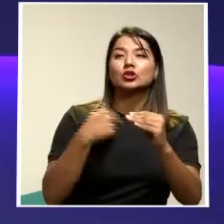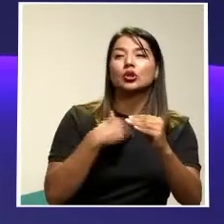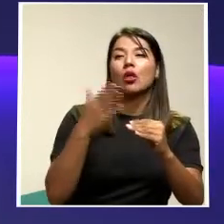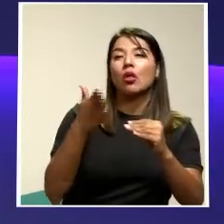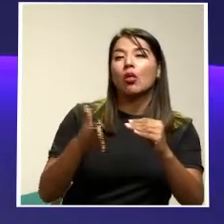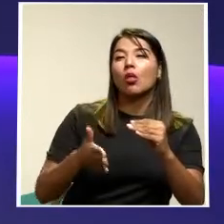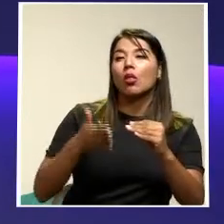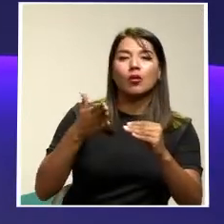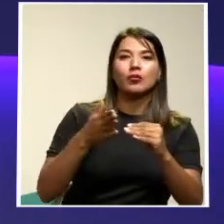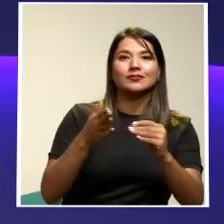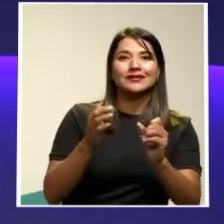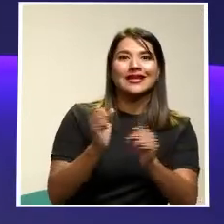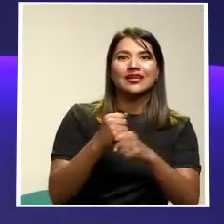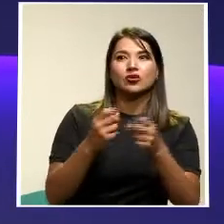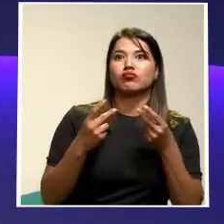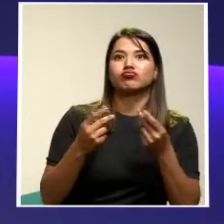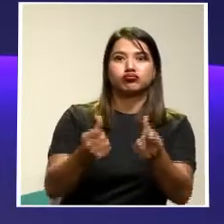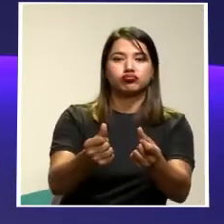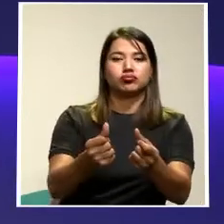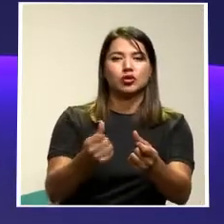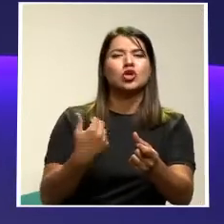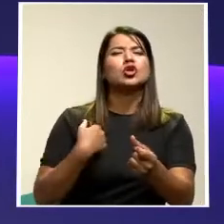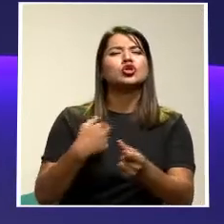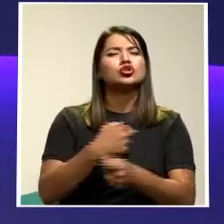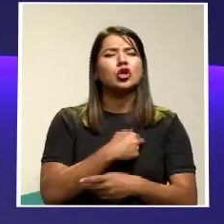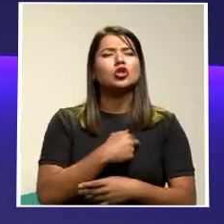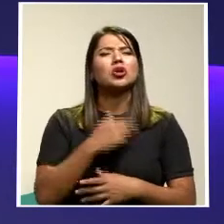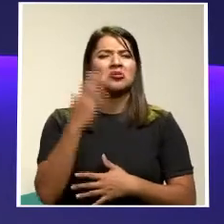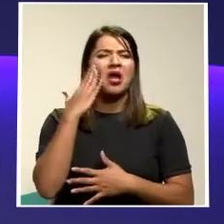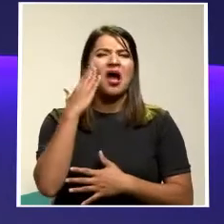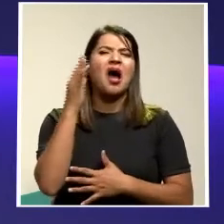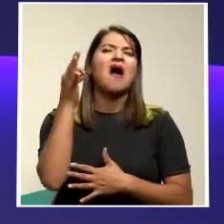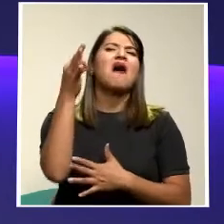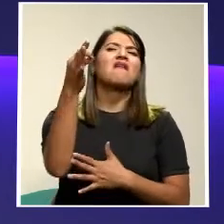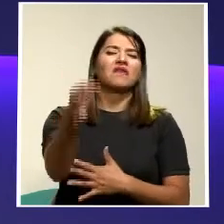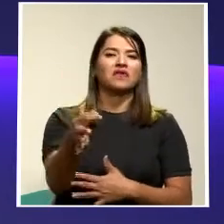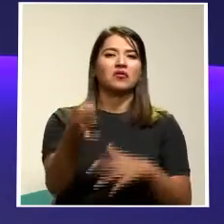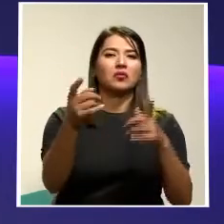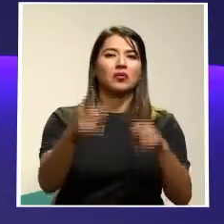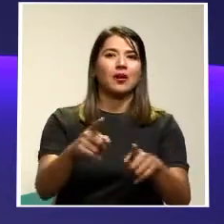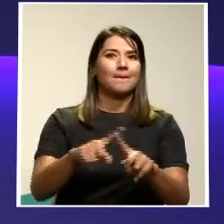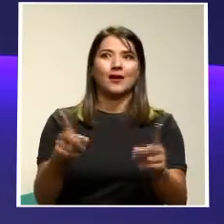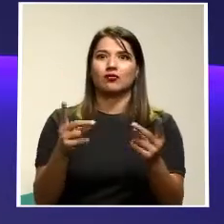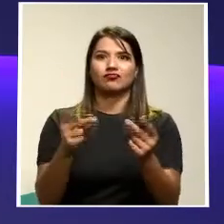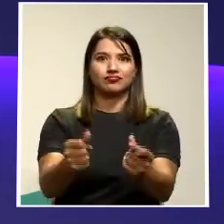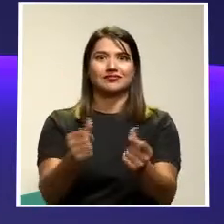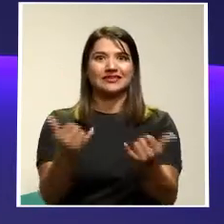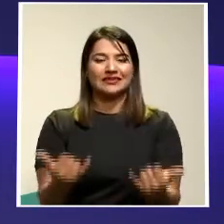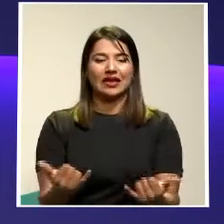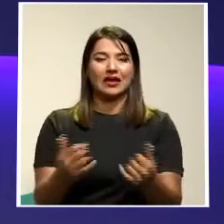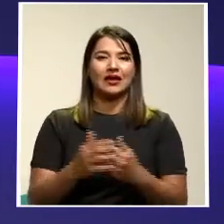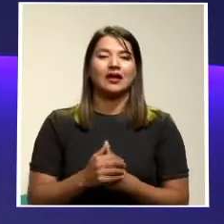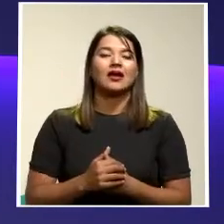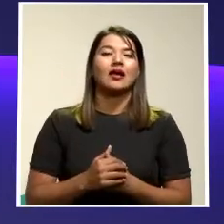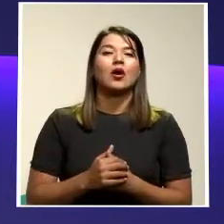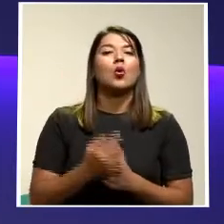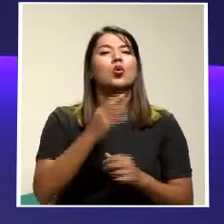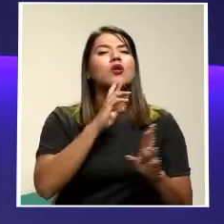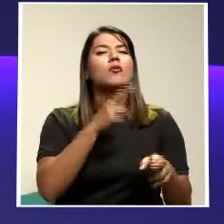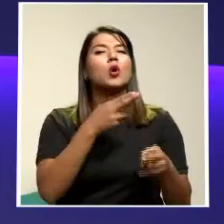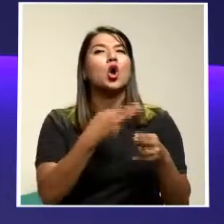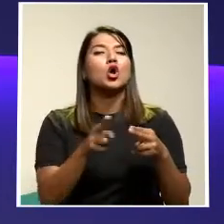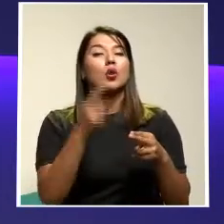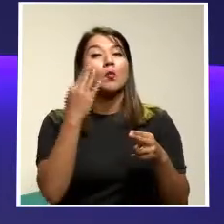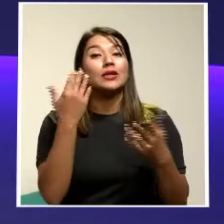cambio De eje Iba a ocurrir Pero uno Lo veía Como mucho más Para adelante Eso ocurrió ya Una respuesta Muy